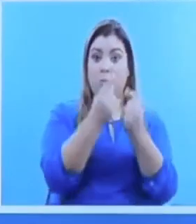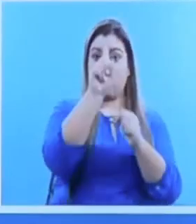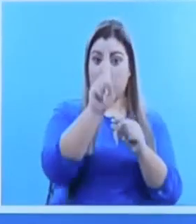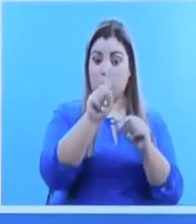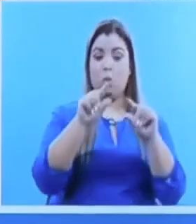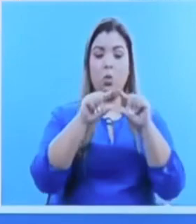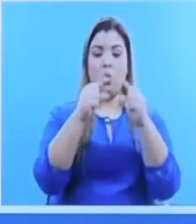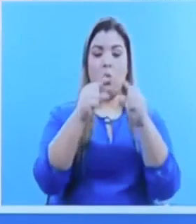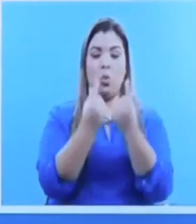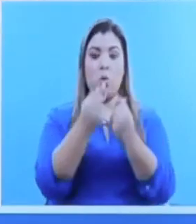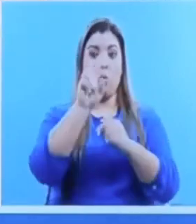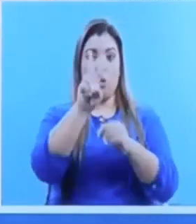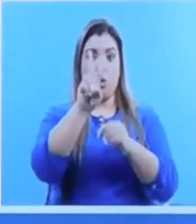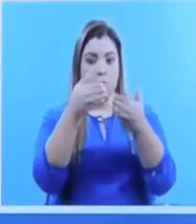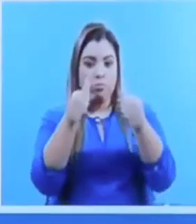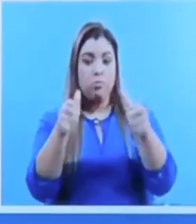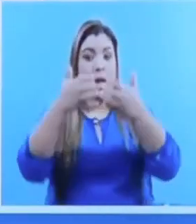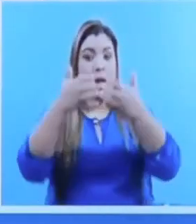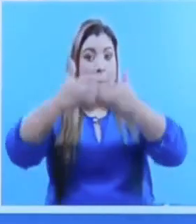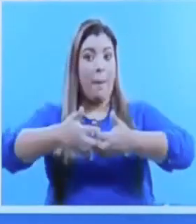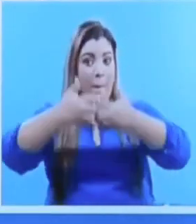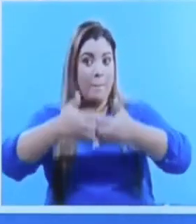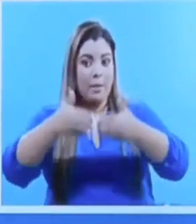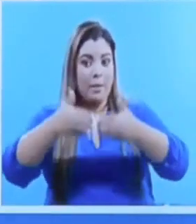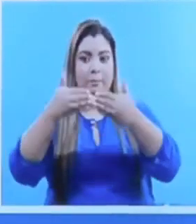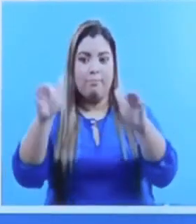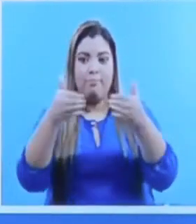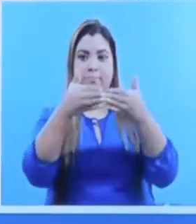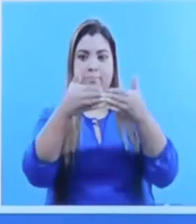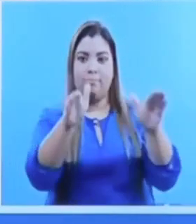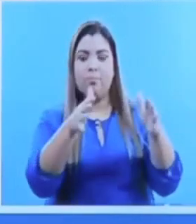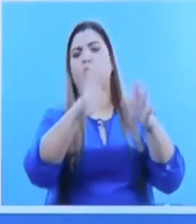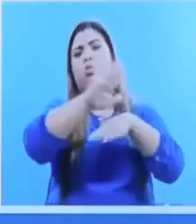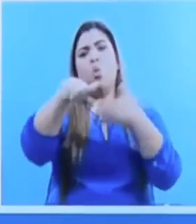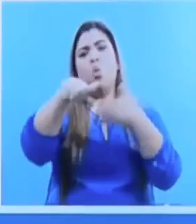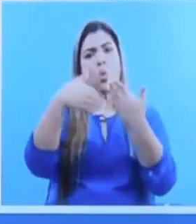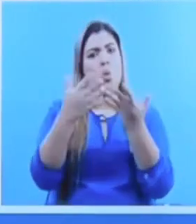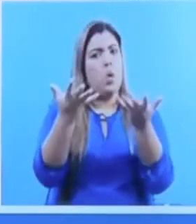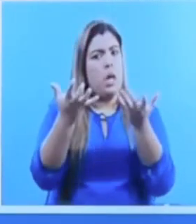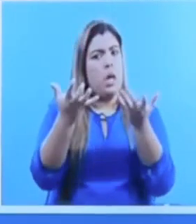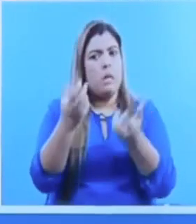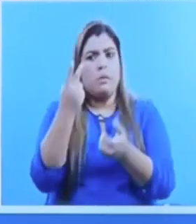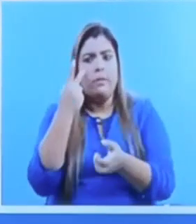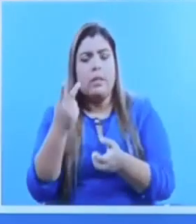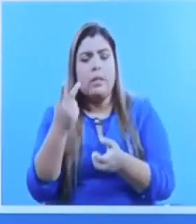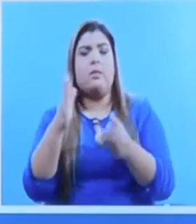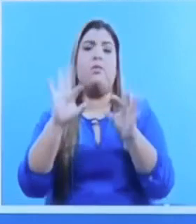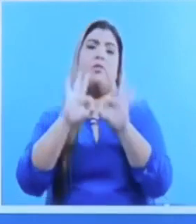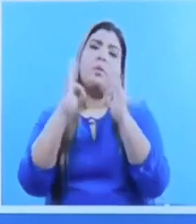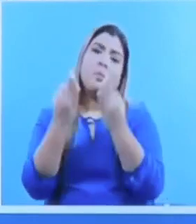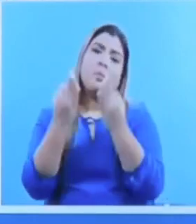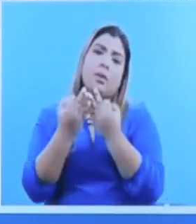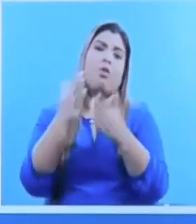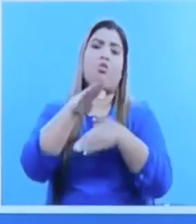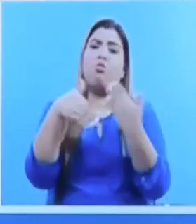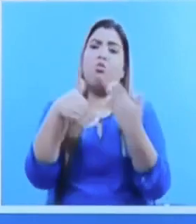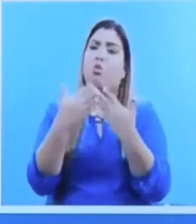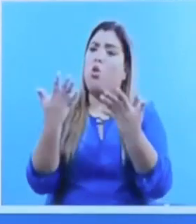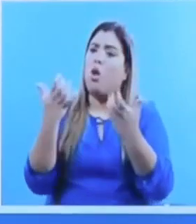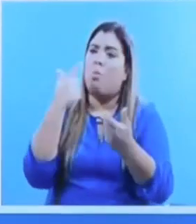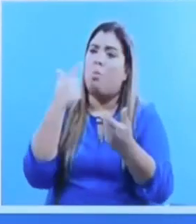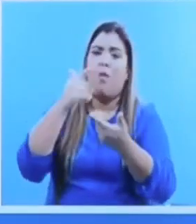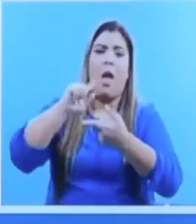como del bloque 2. Entonces, todos queremos ver a nuestras familias, a nuestros seres queridos,